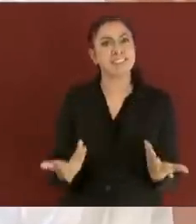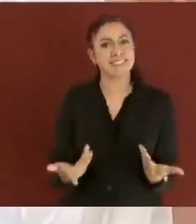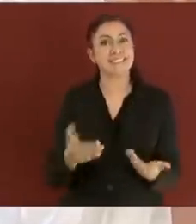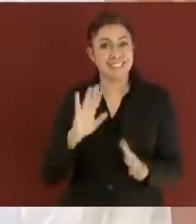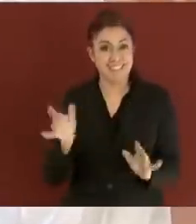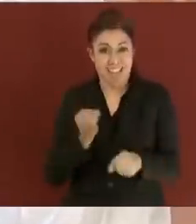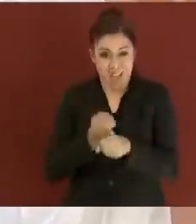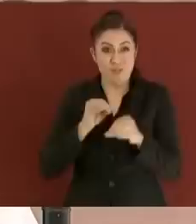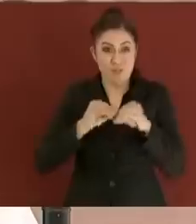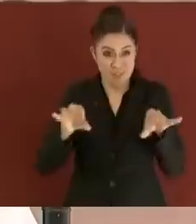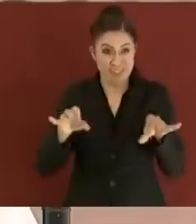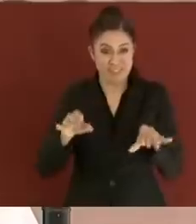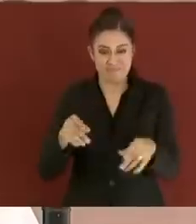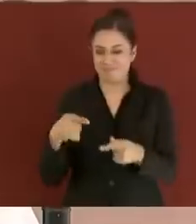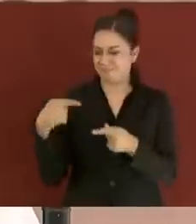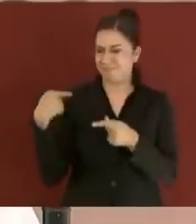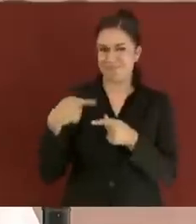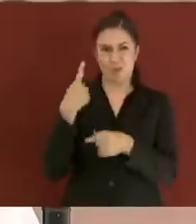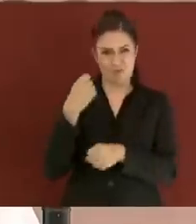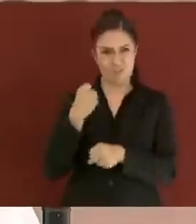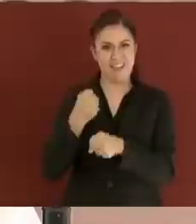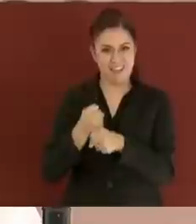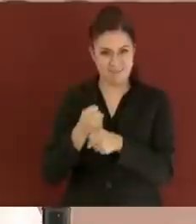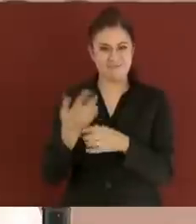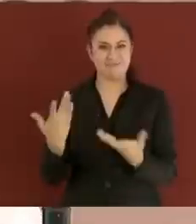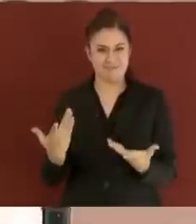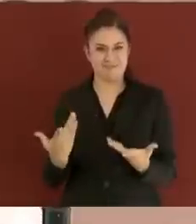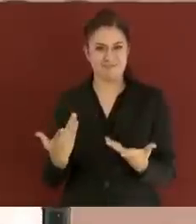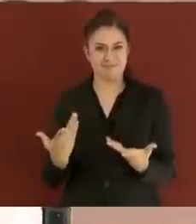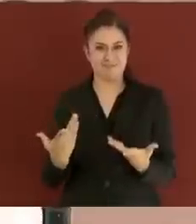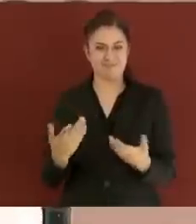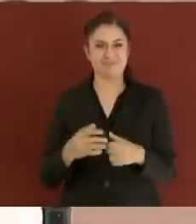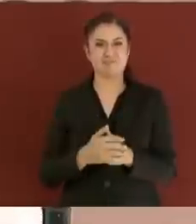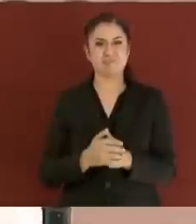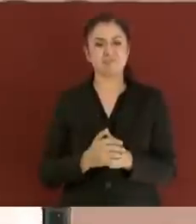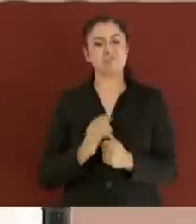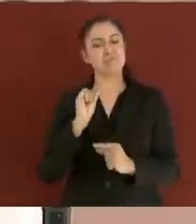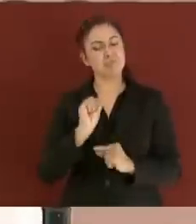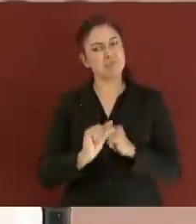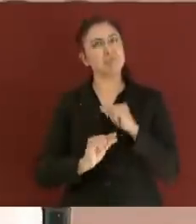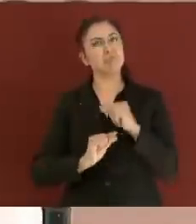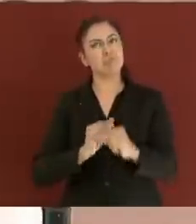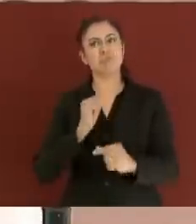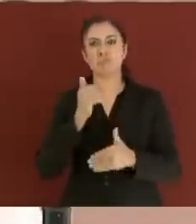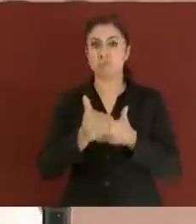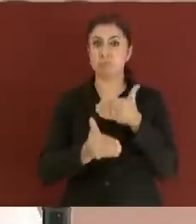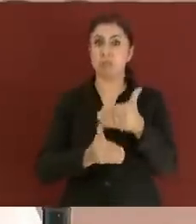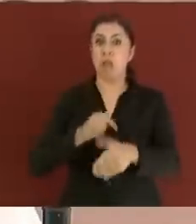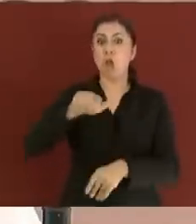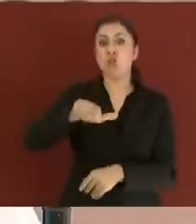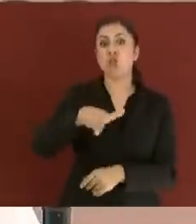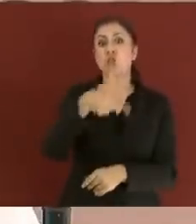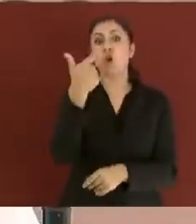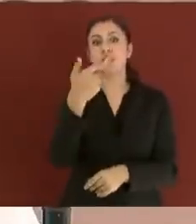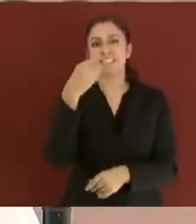ya este año se está avanzando en 12 kilómetros.